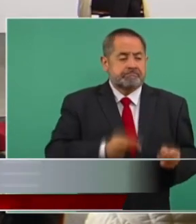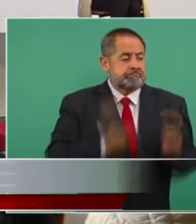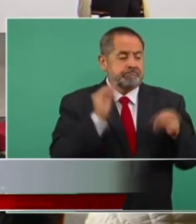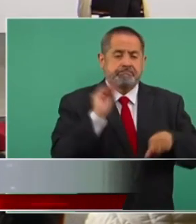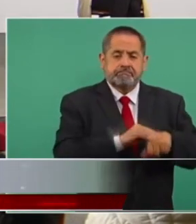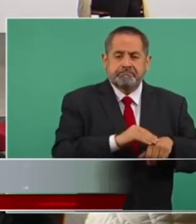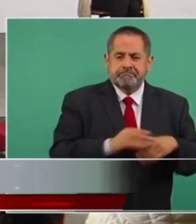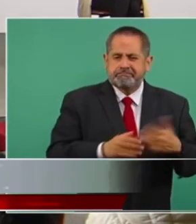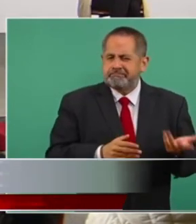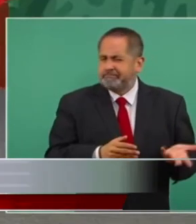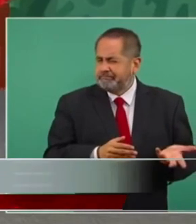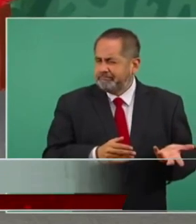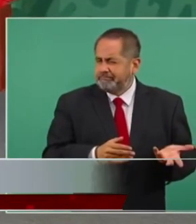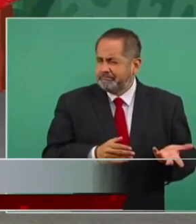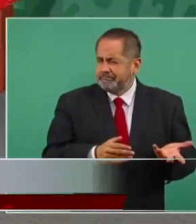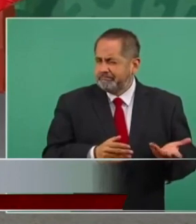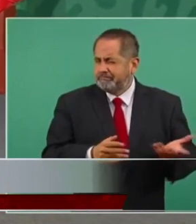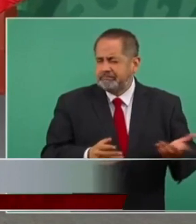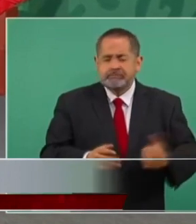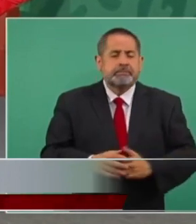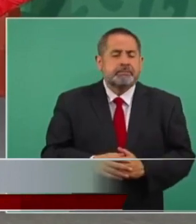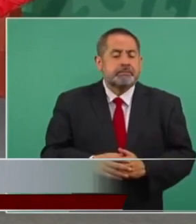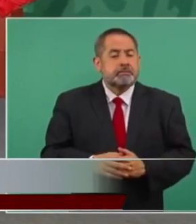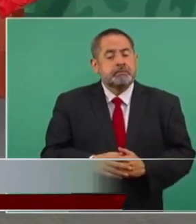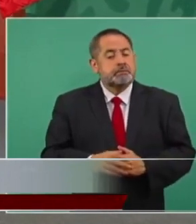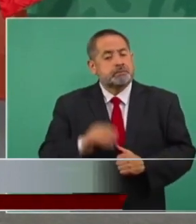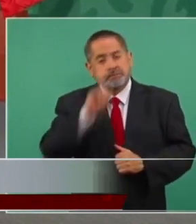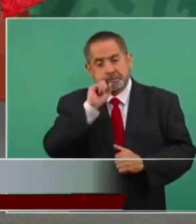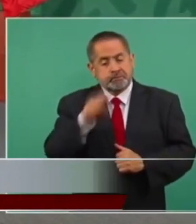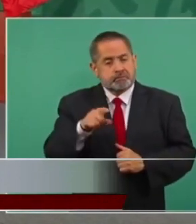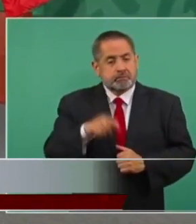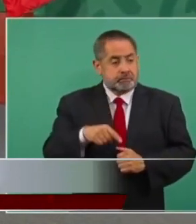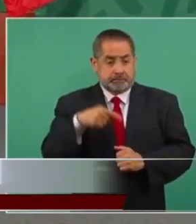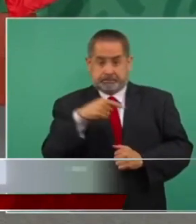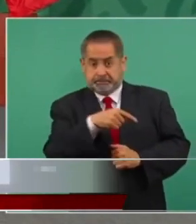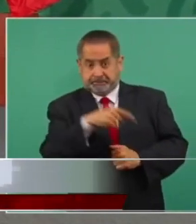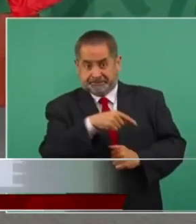además fue durante mucho tiempo